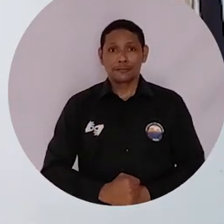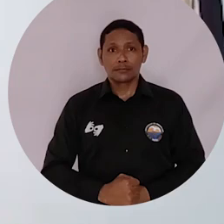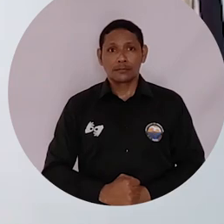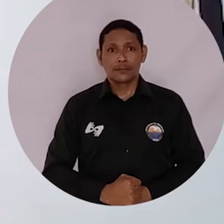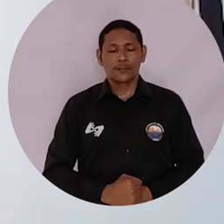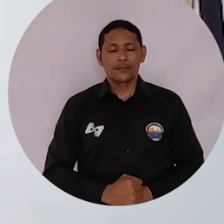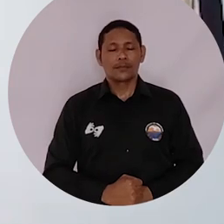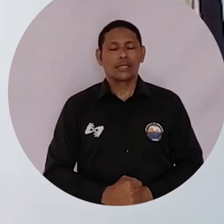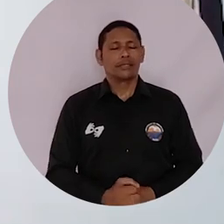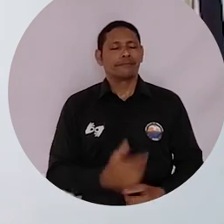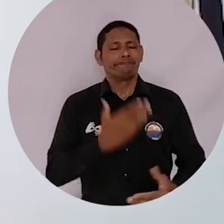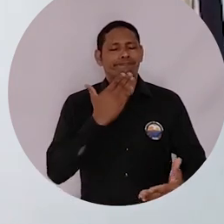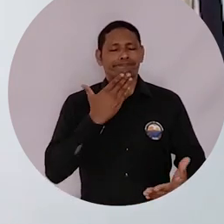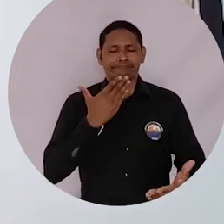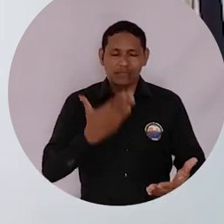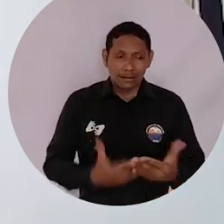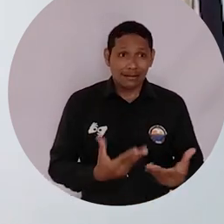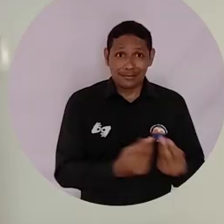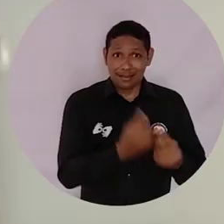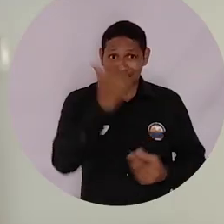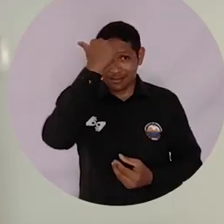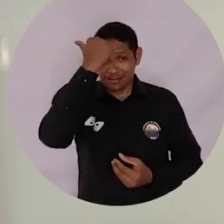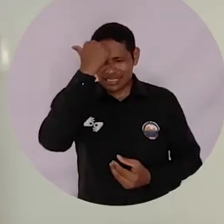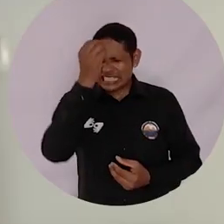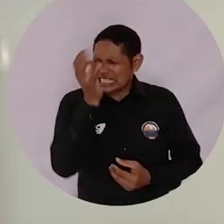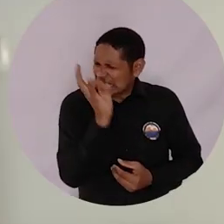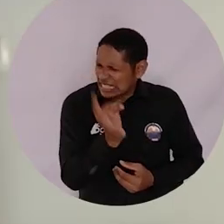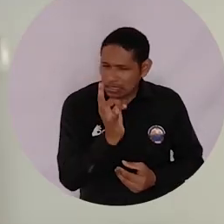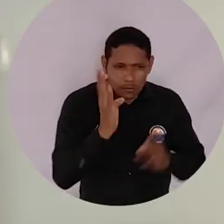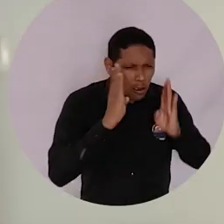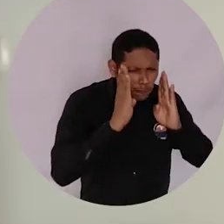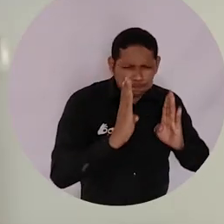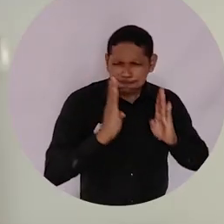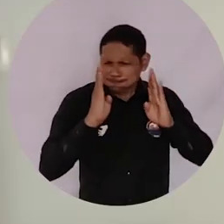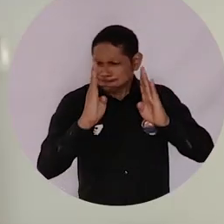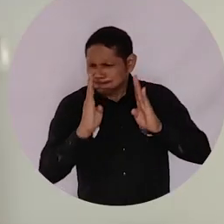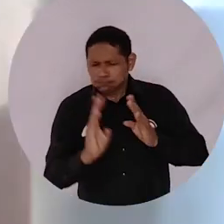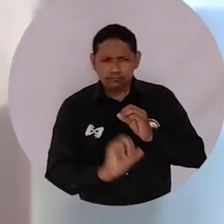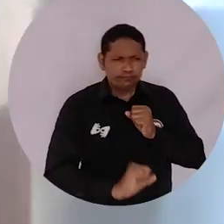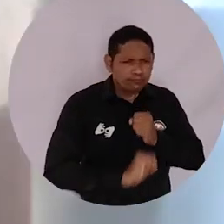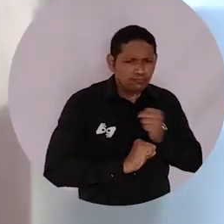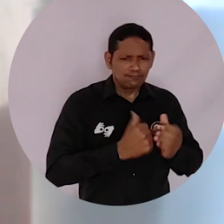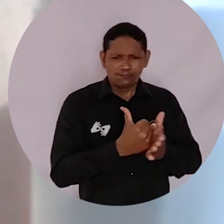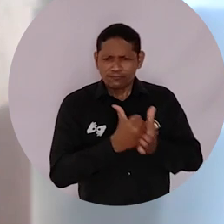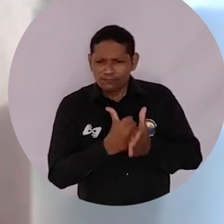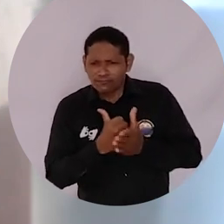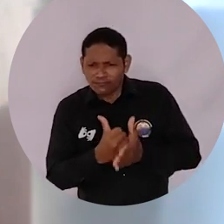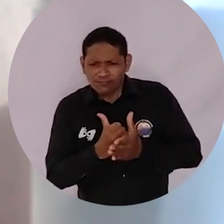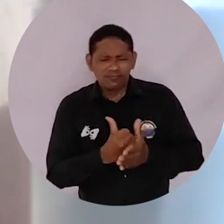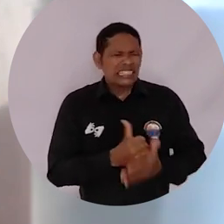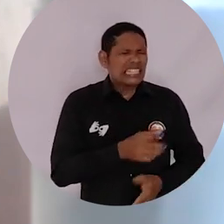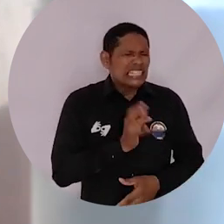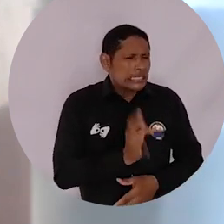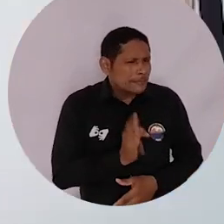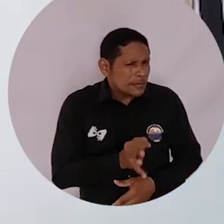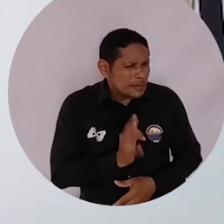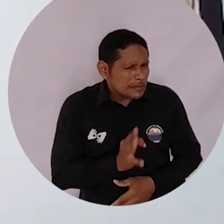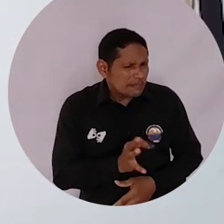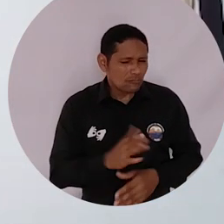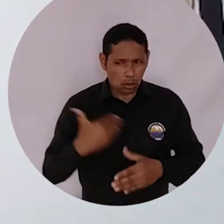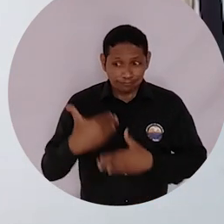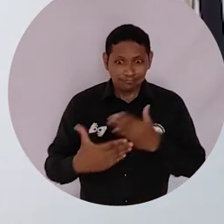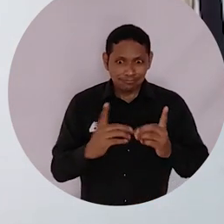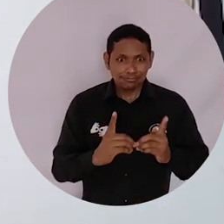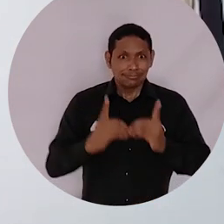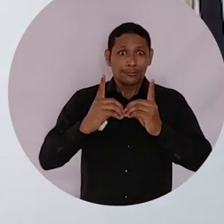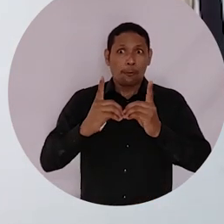que estuvieron siempre prestos para colaborarnos en el diplomado, en el desarrollo del diplomado. Lo